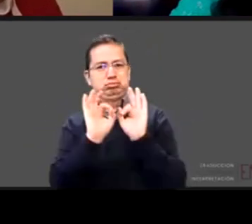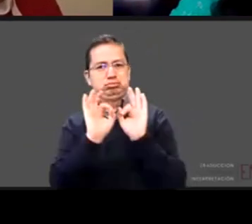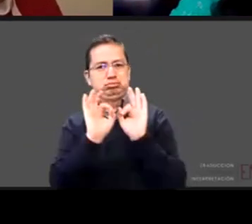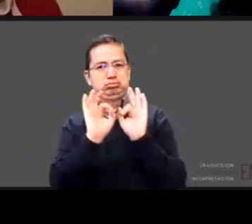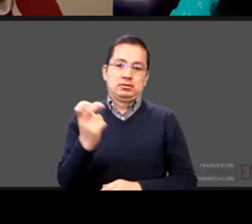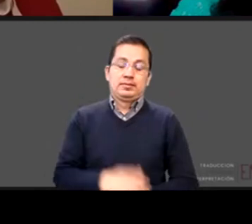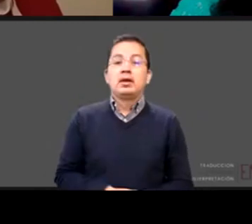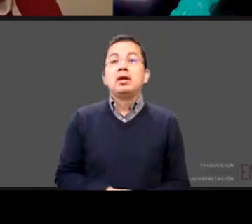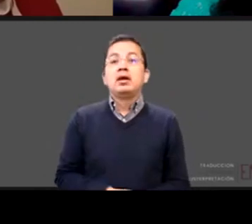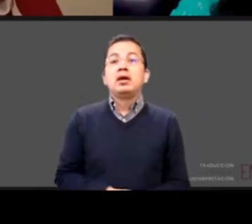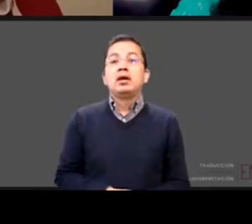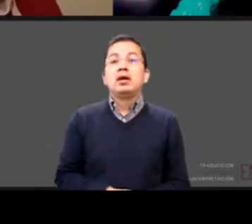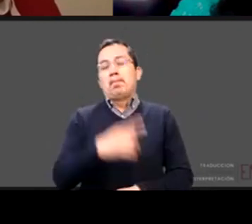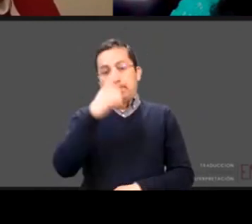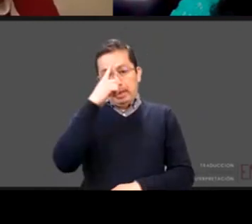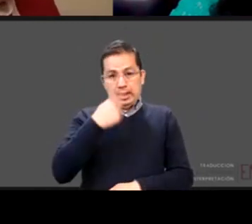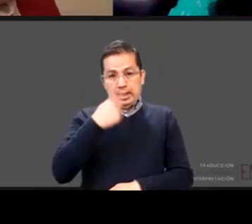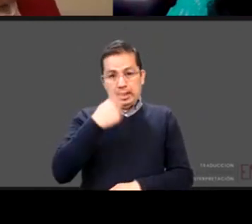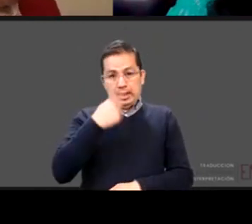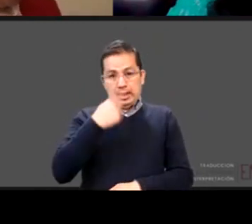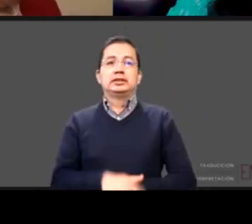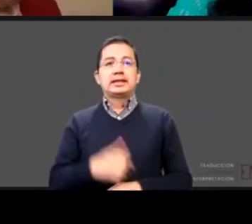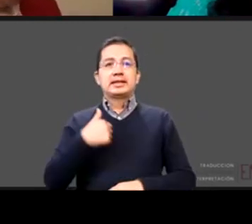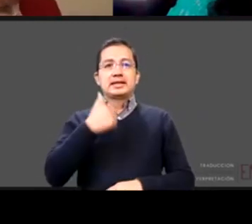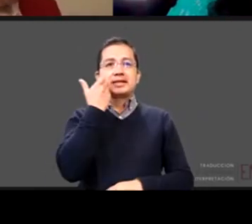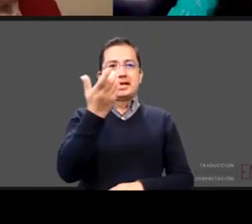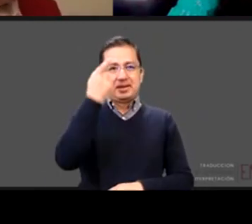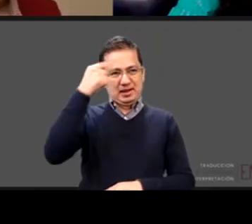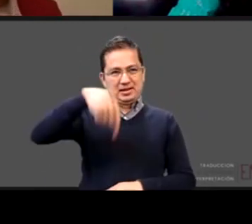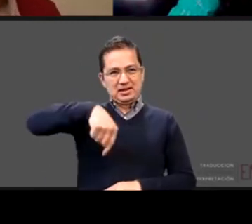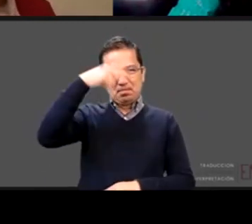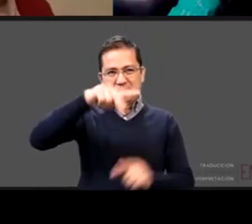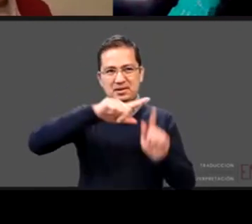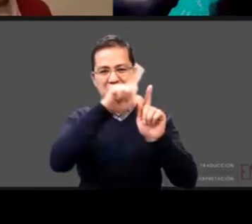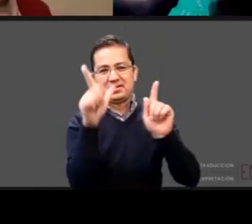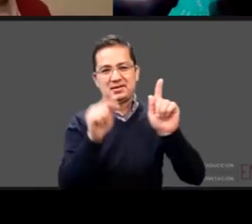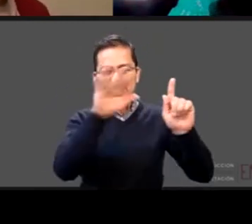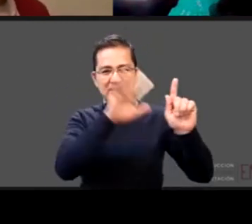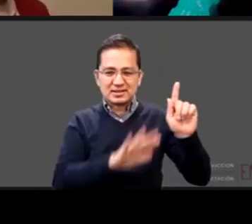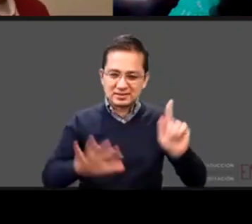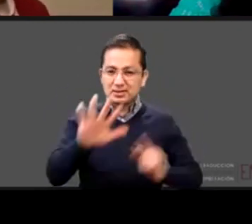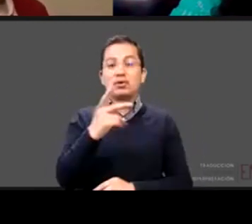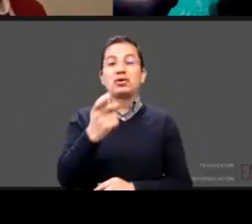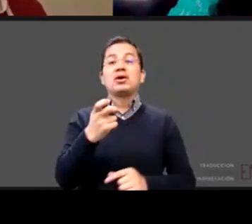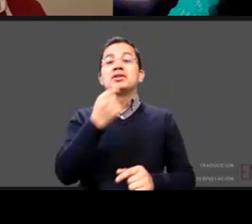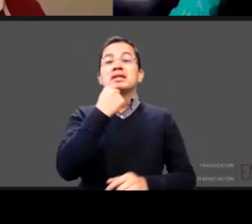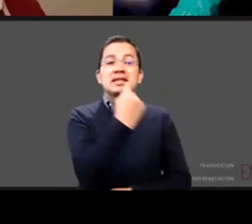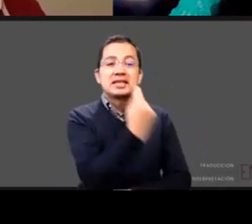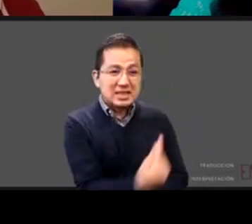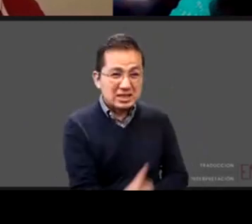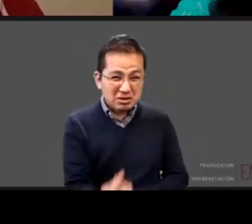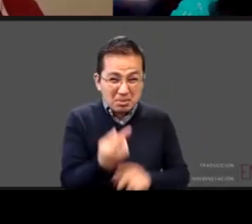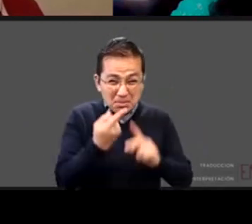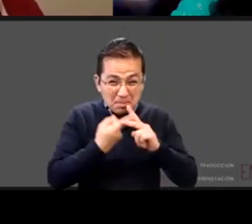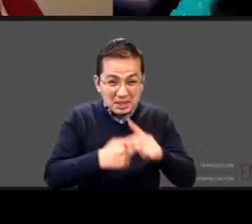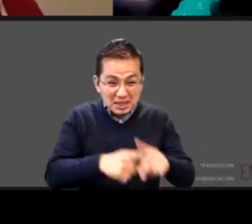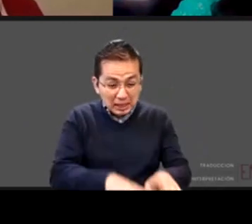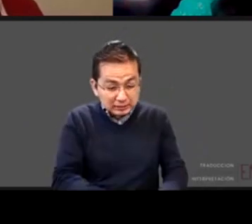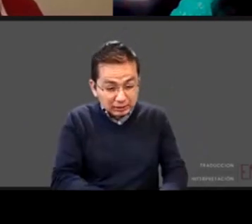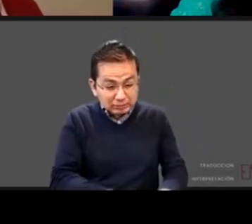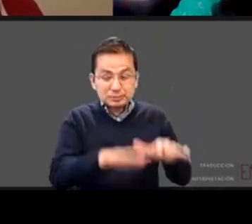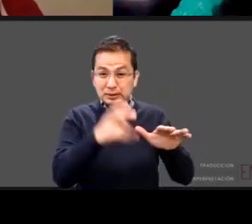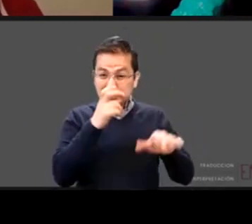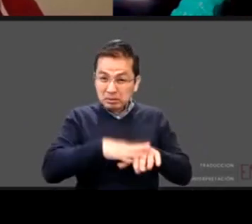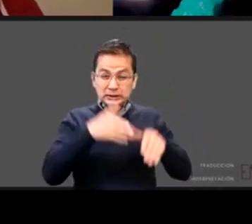infancia sea una prioridad nacional porque de eso depende el presente y el futuro de las personas en